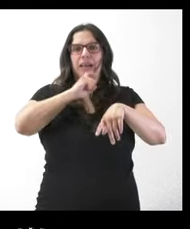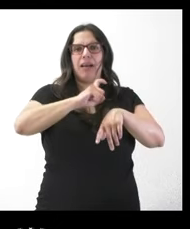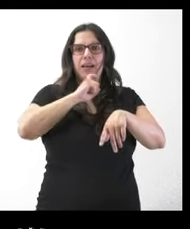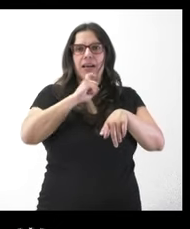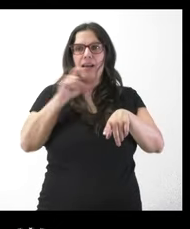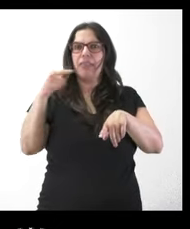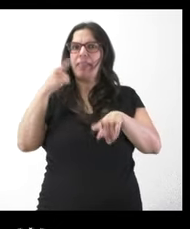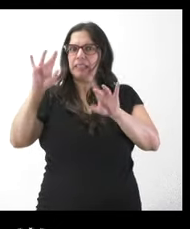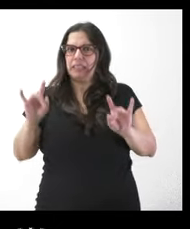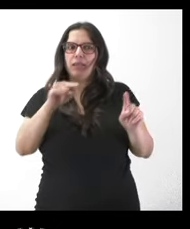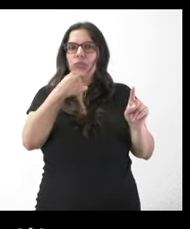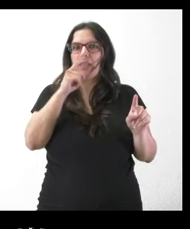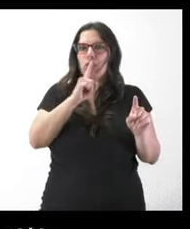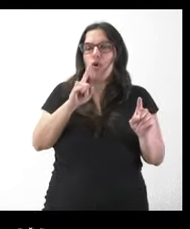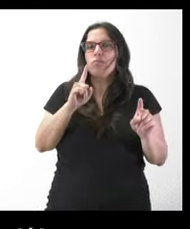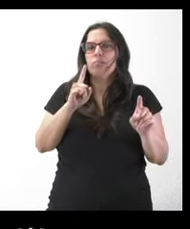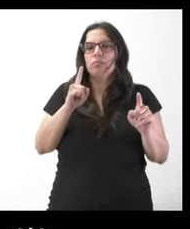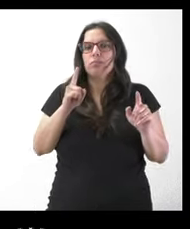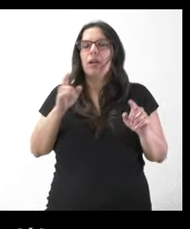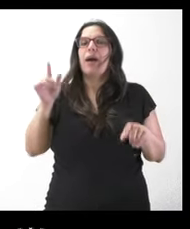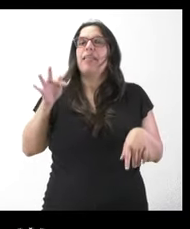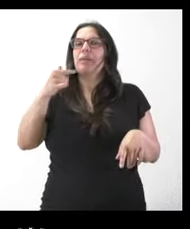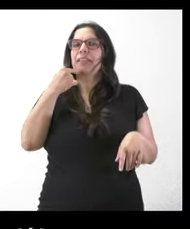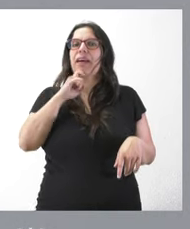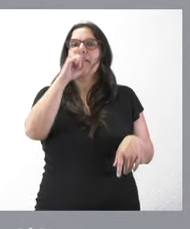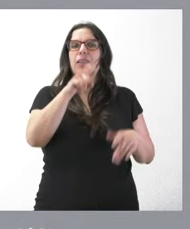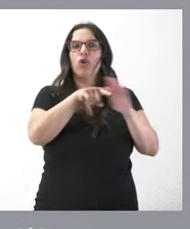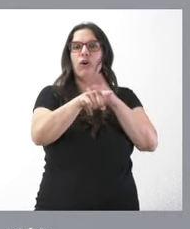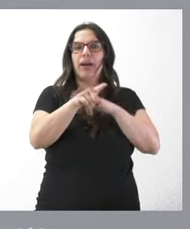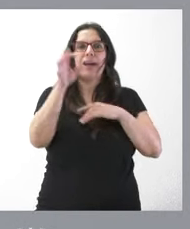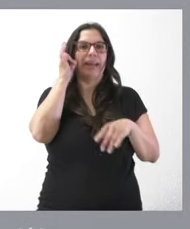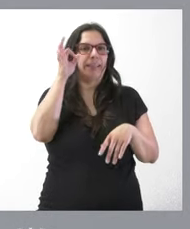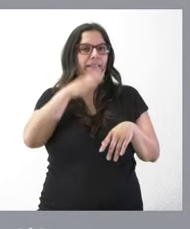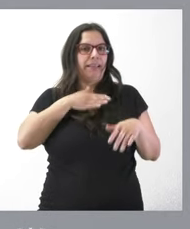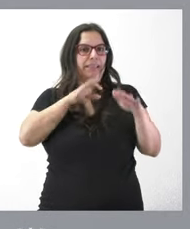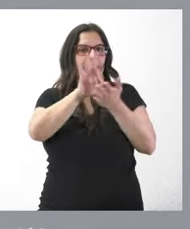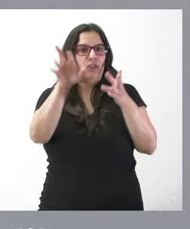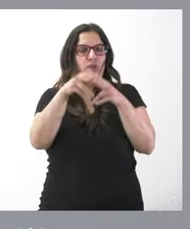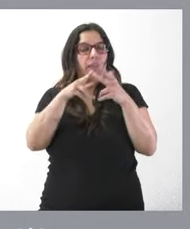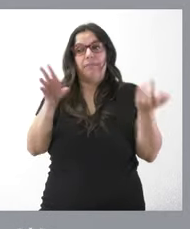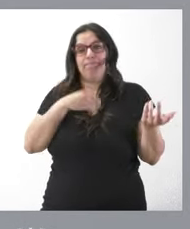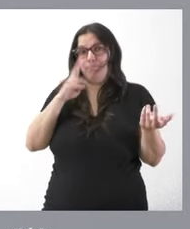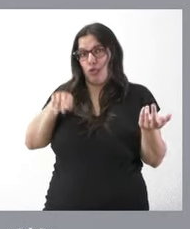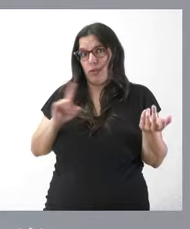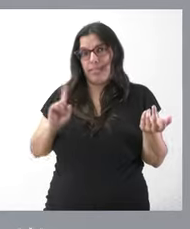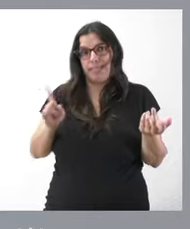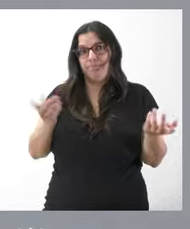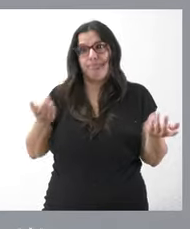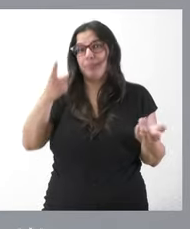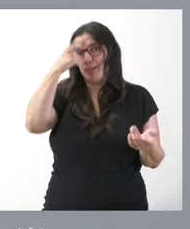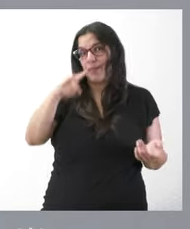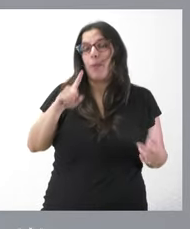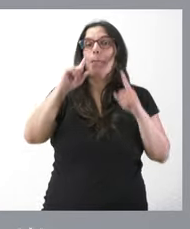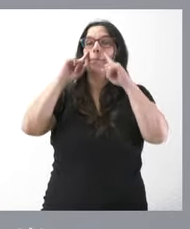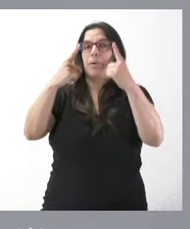se dispone y ha dicho que se ha informado a la gerente de servicios sociales desgraciadamente no es así saben ustedes que no es la